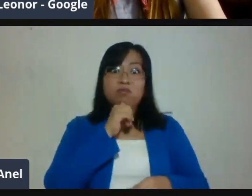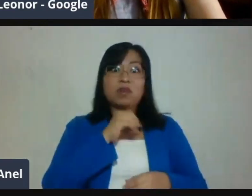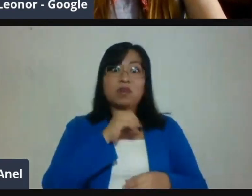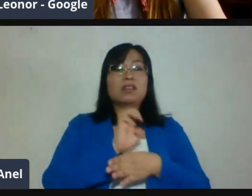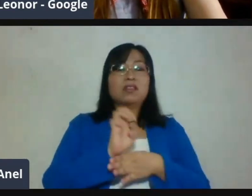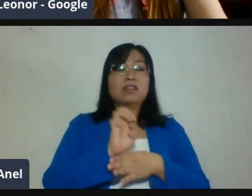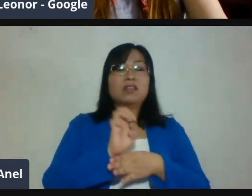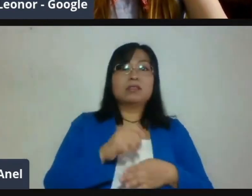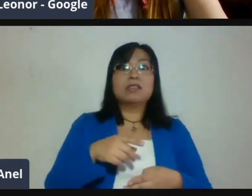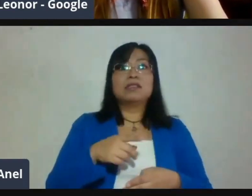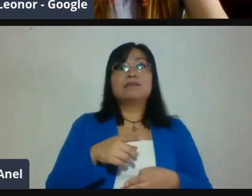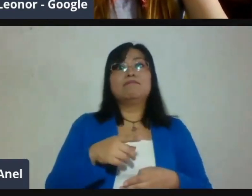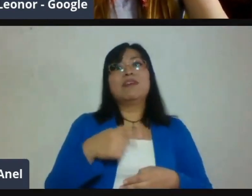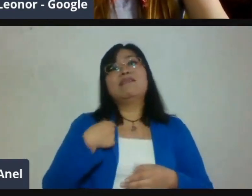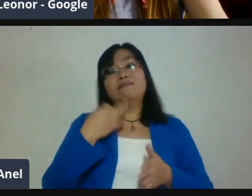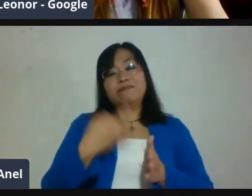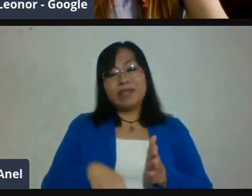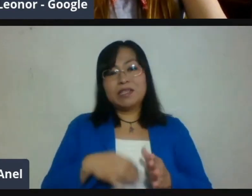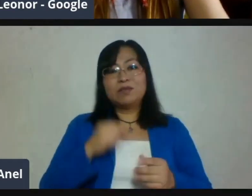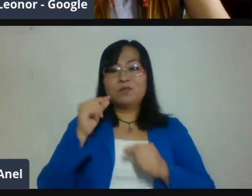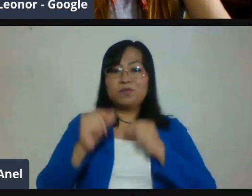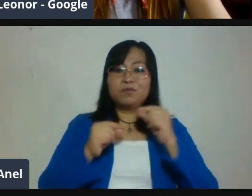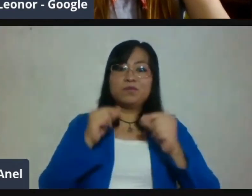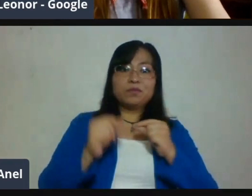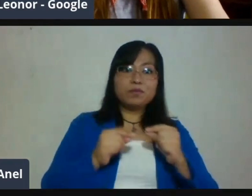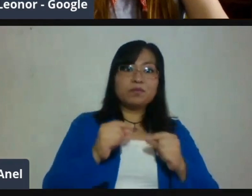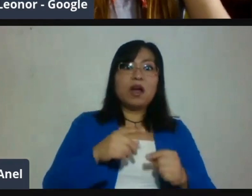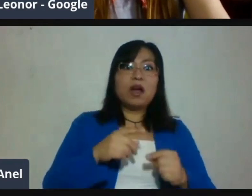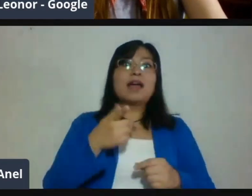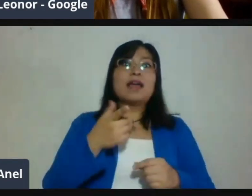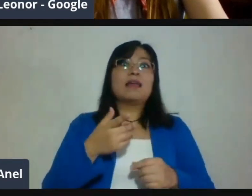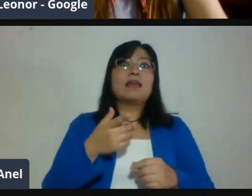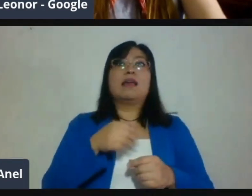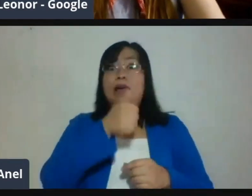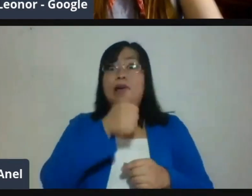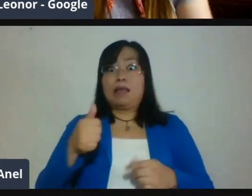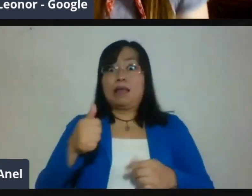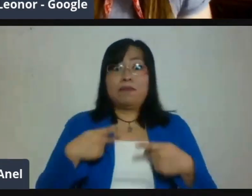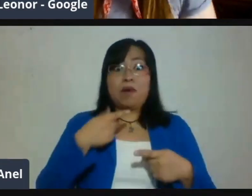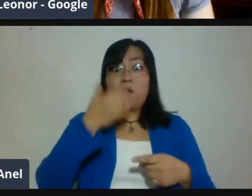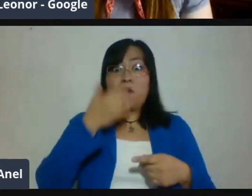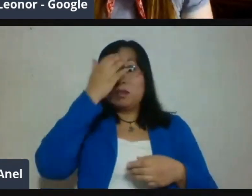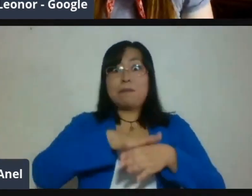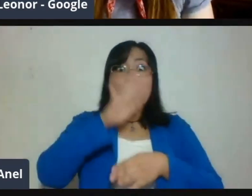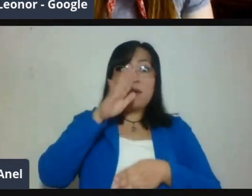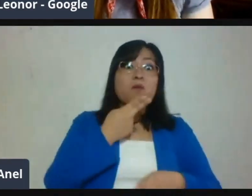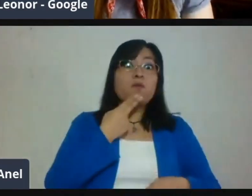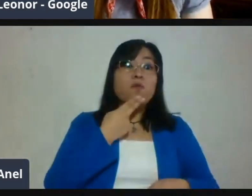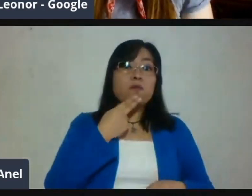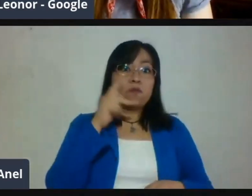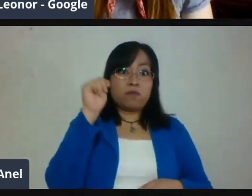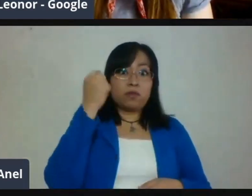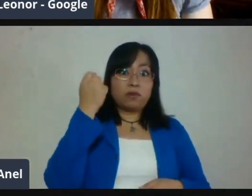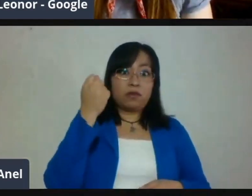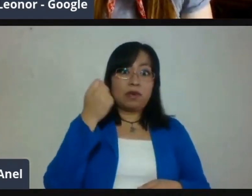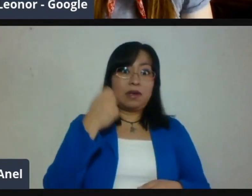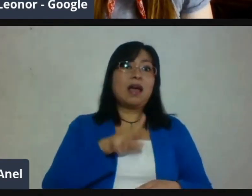para podernos controlar y seguramente ustedes encontrarán un sinfín de casos que nos están proveyendo este reto.